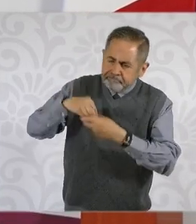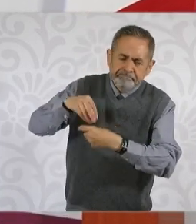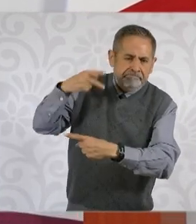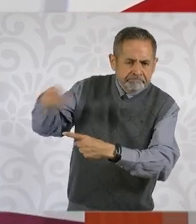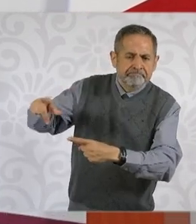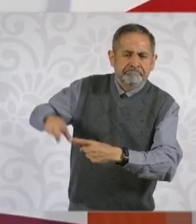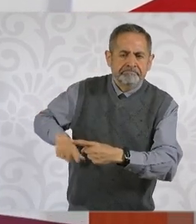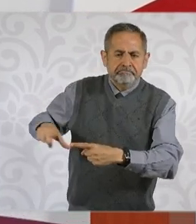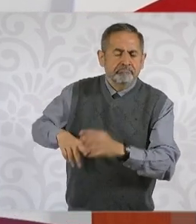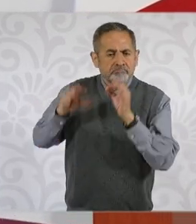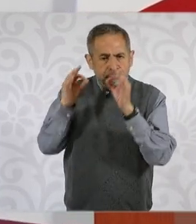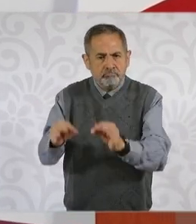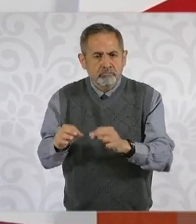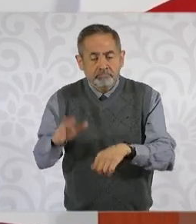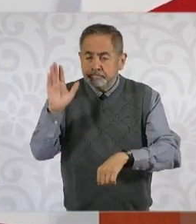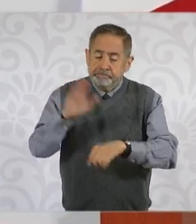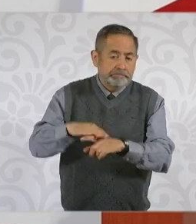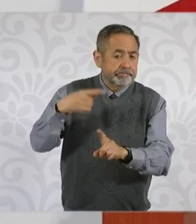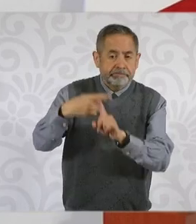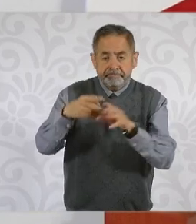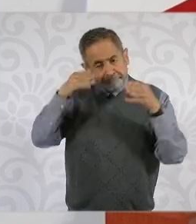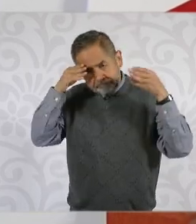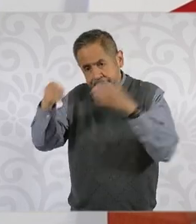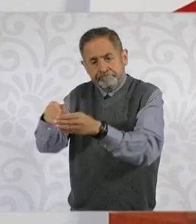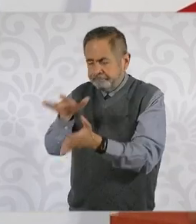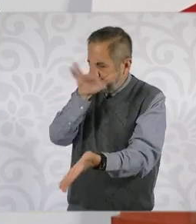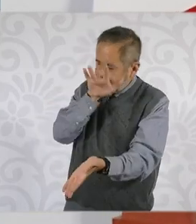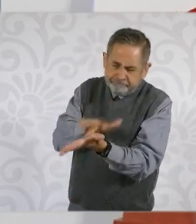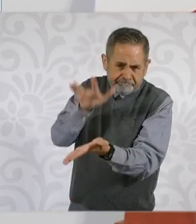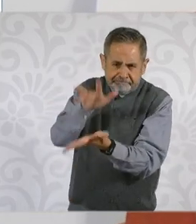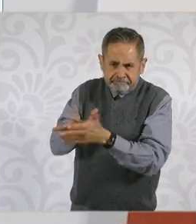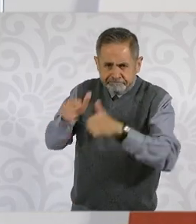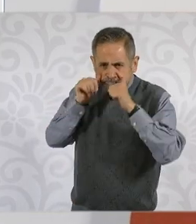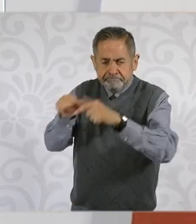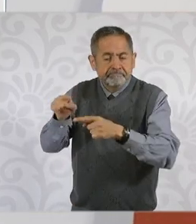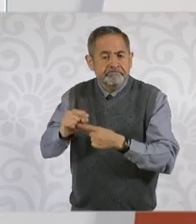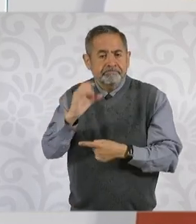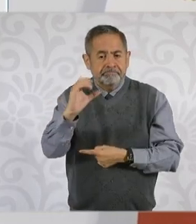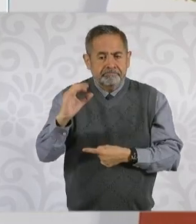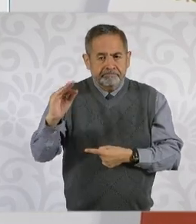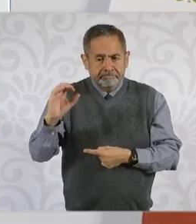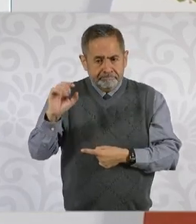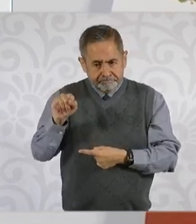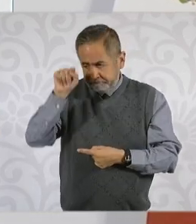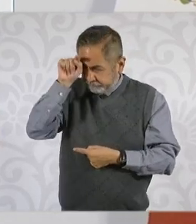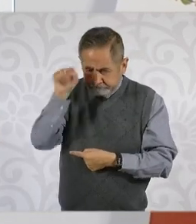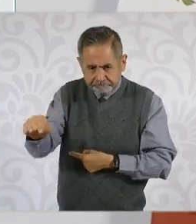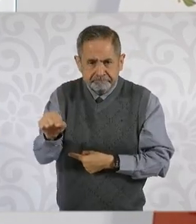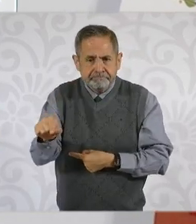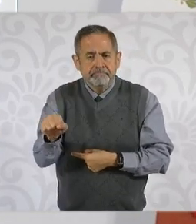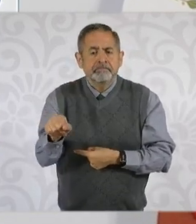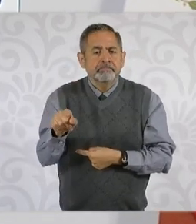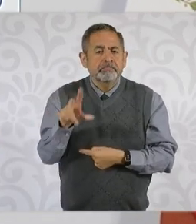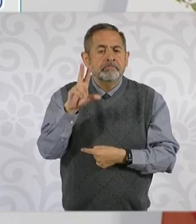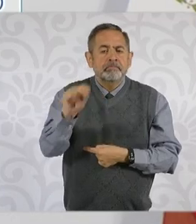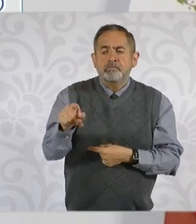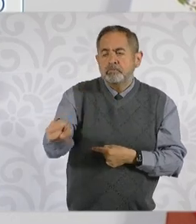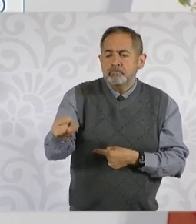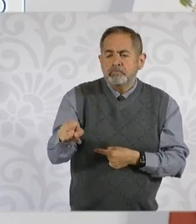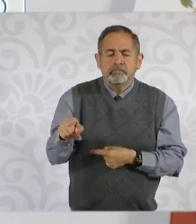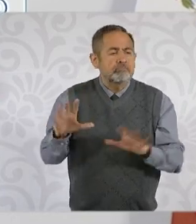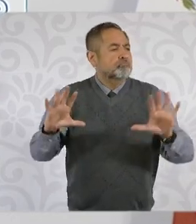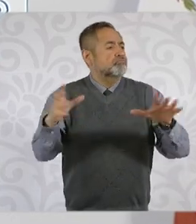la preponderancia particularmente de CFE y que no sean consideradas como